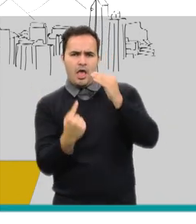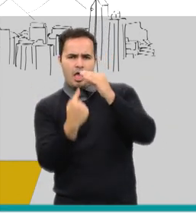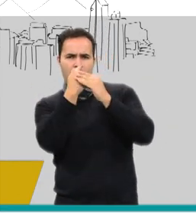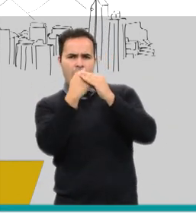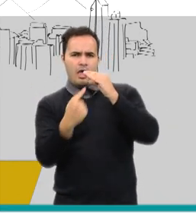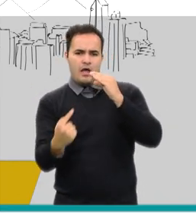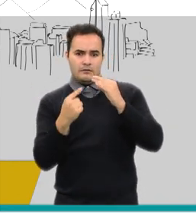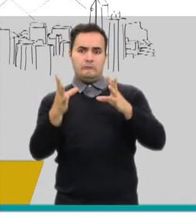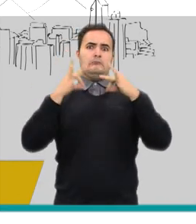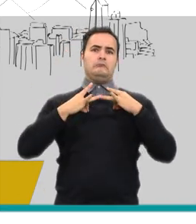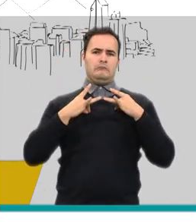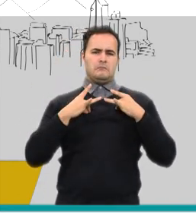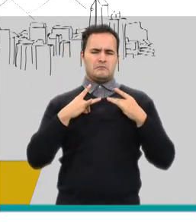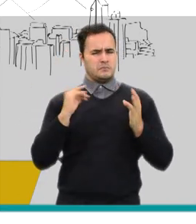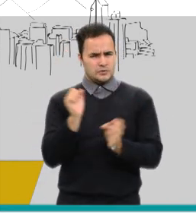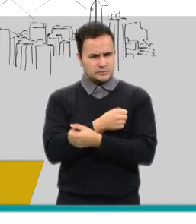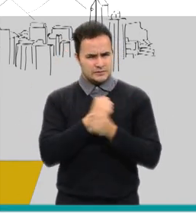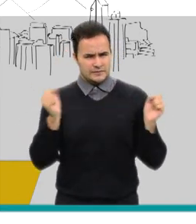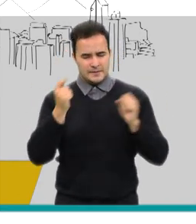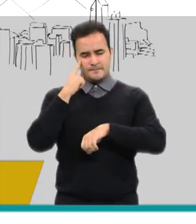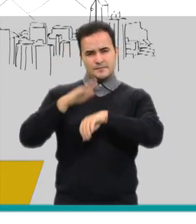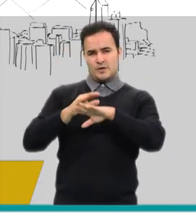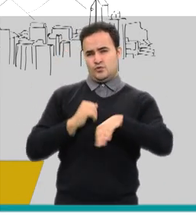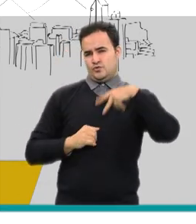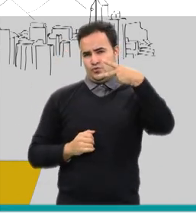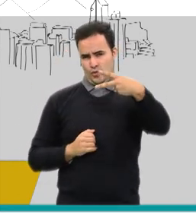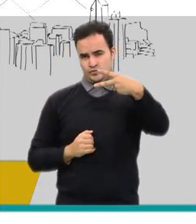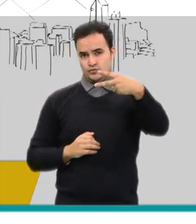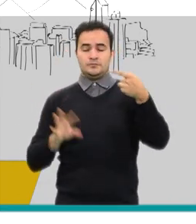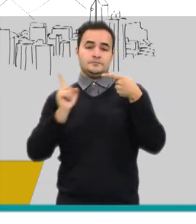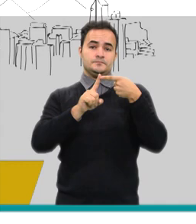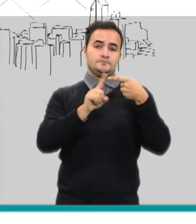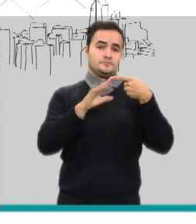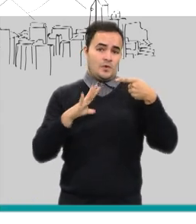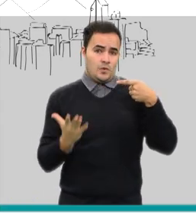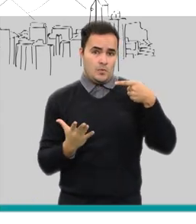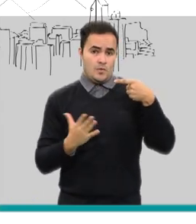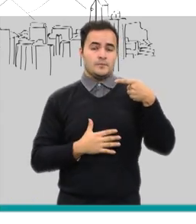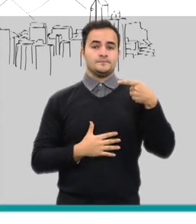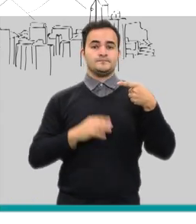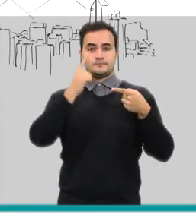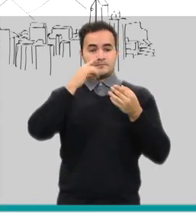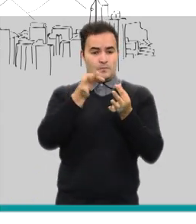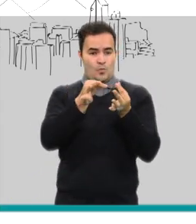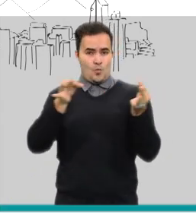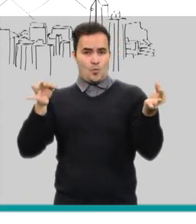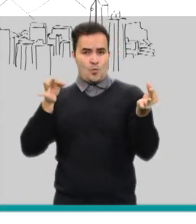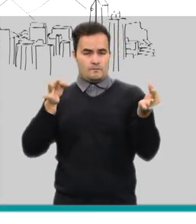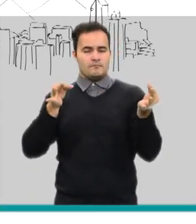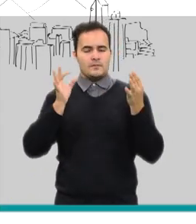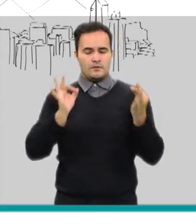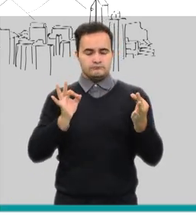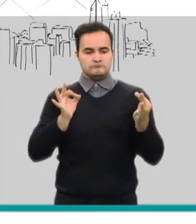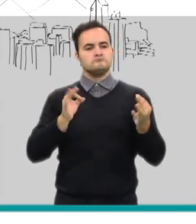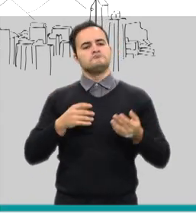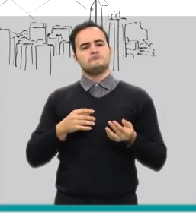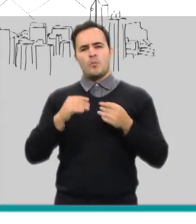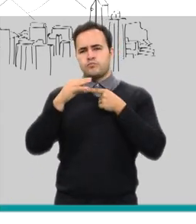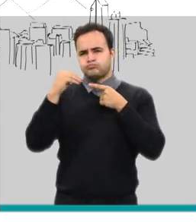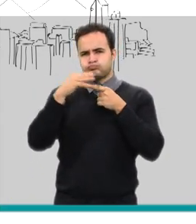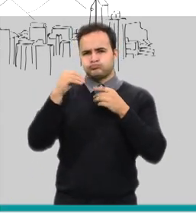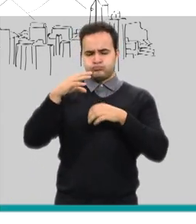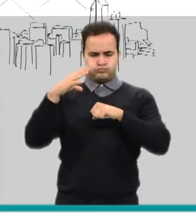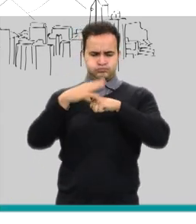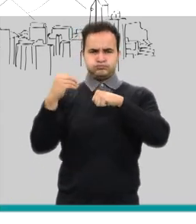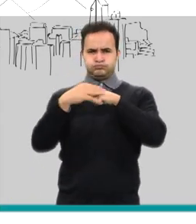una prueba. ¿La prueba cómo se hace? Hay dos formas. Una forma es con un copito normal de algodón en el